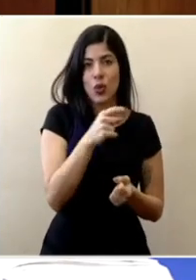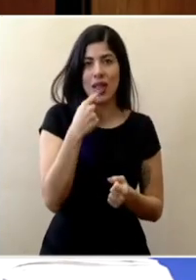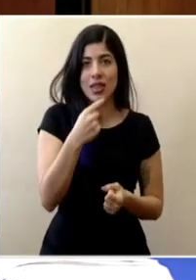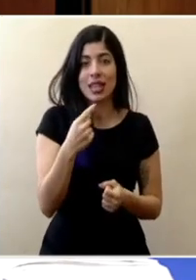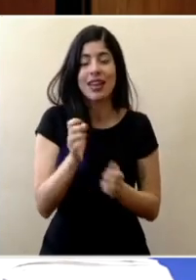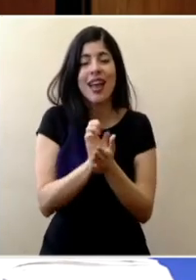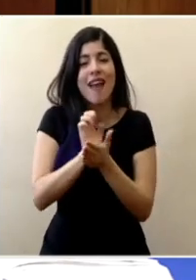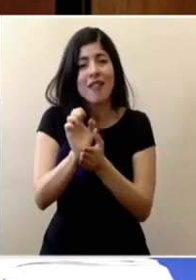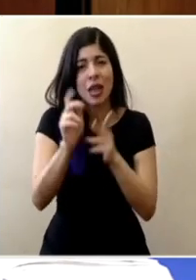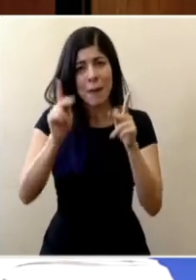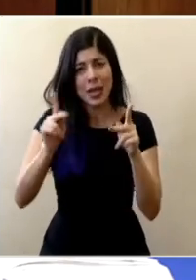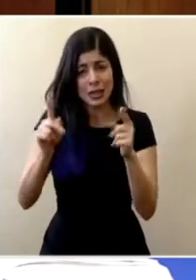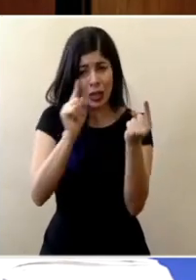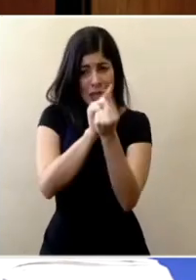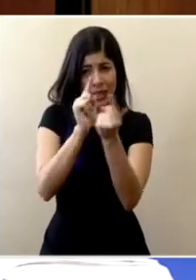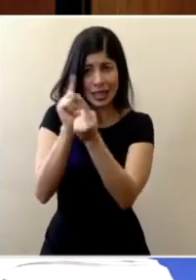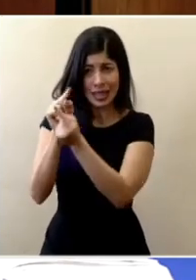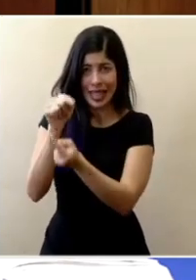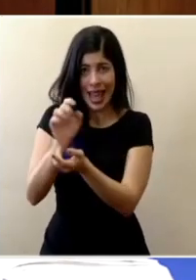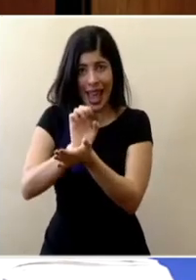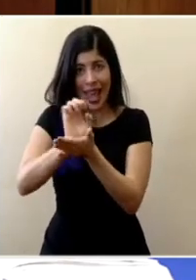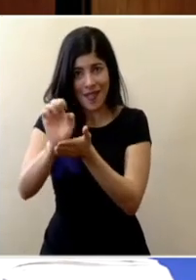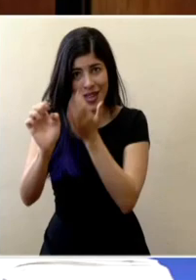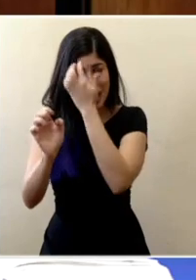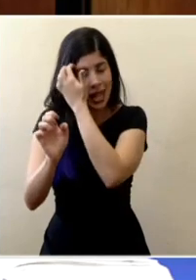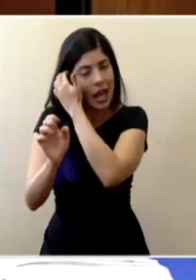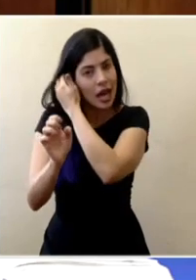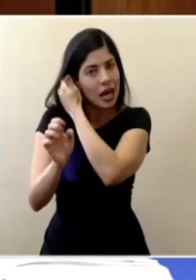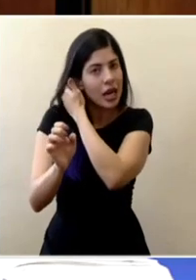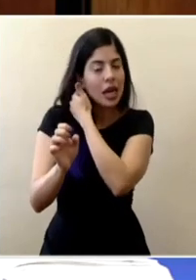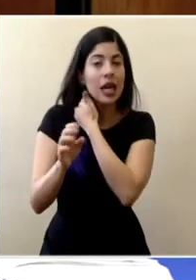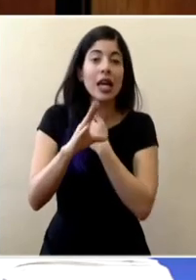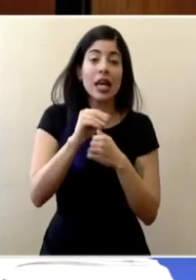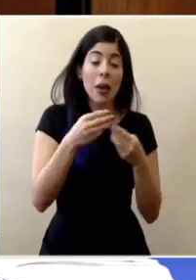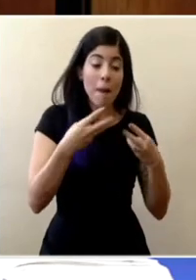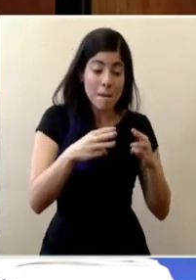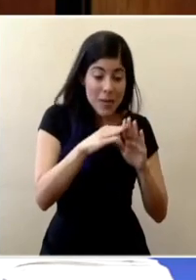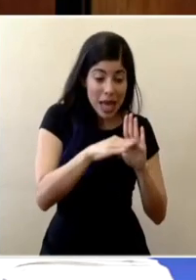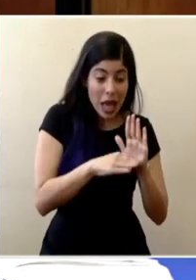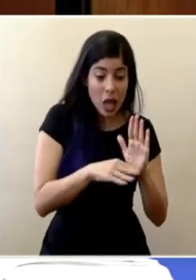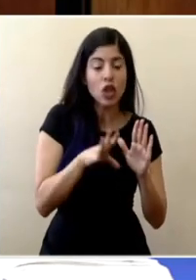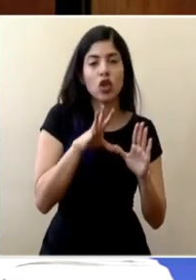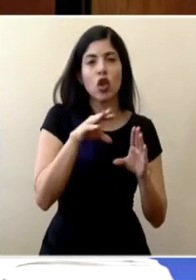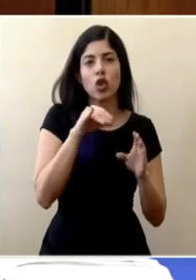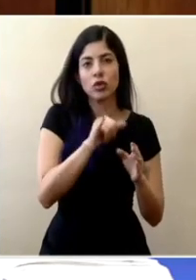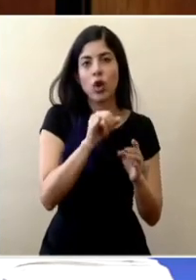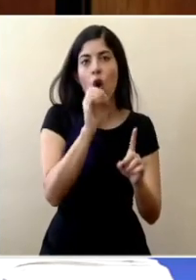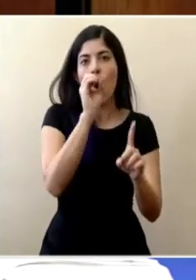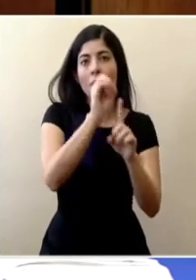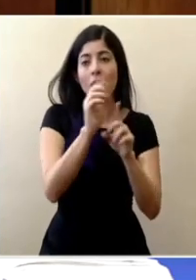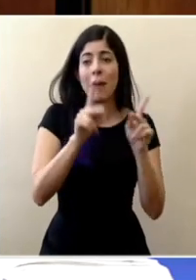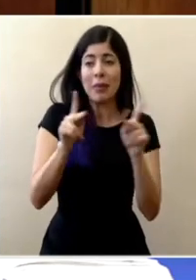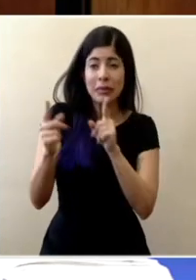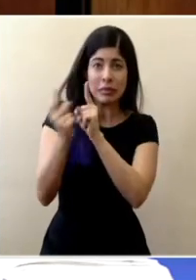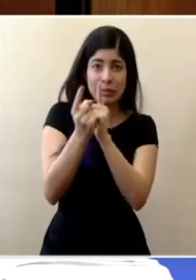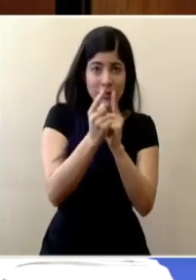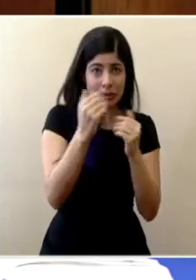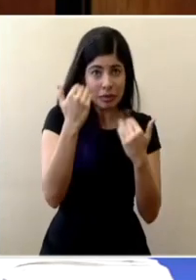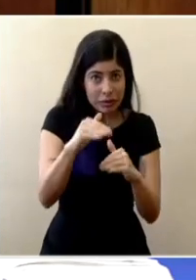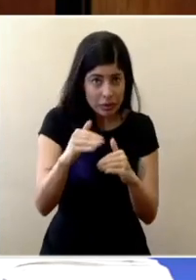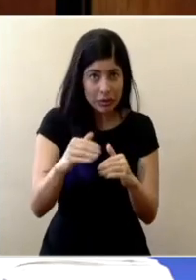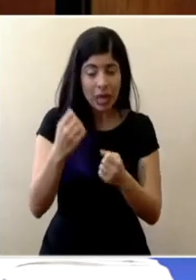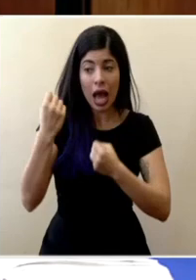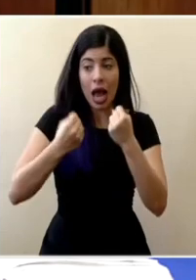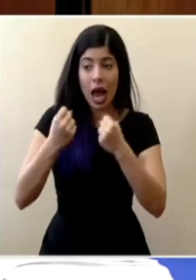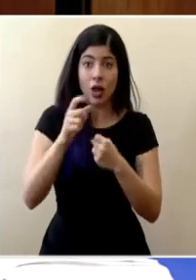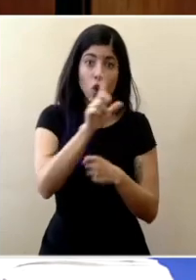el contacto masivo de personas y todas estas medidas tienen ese objetivo entonces de momento se mantiene la restricción vehicular